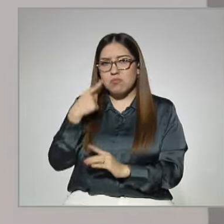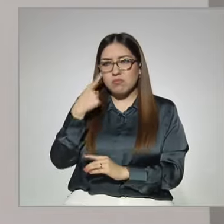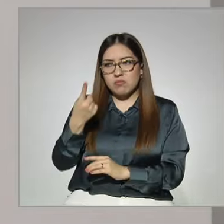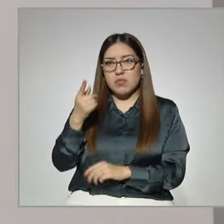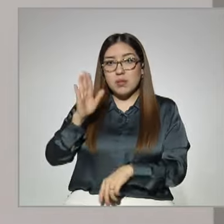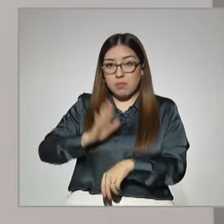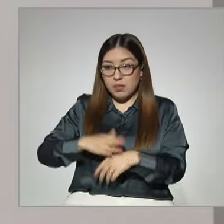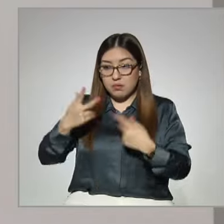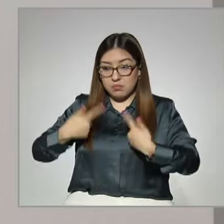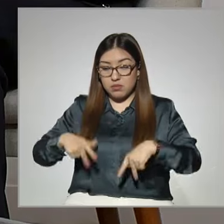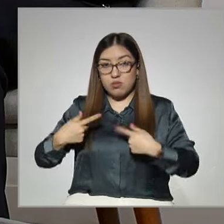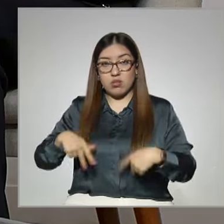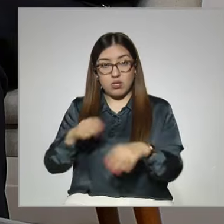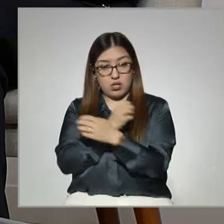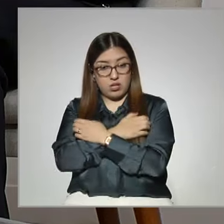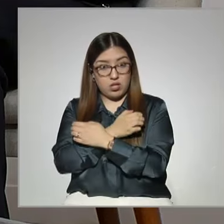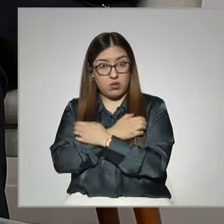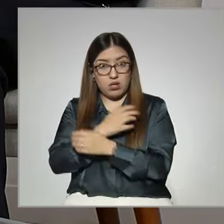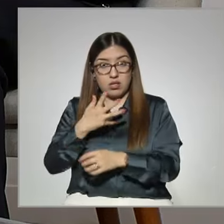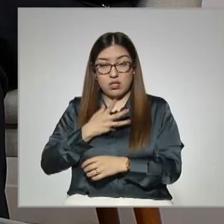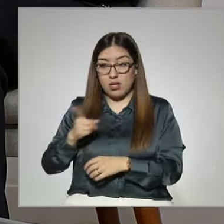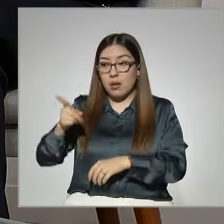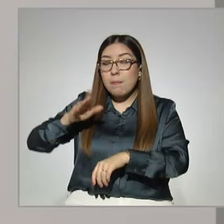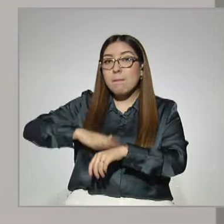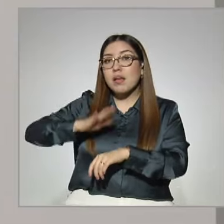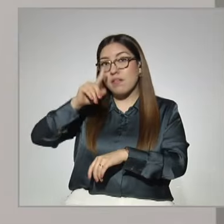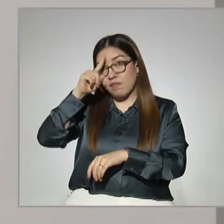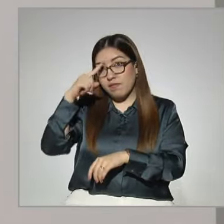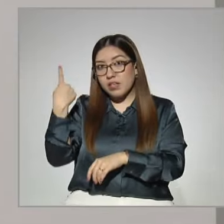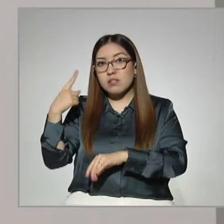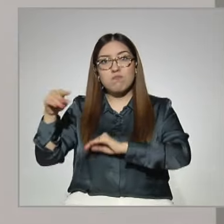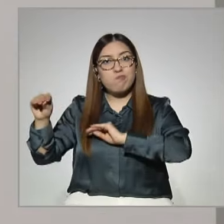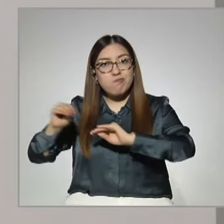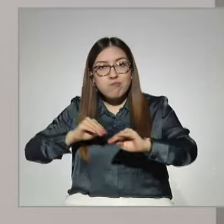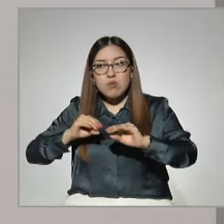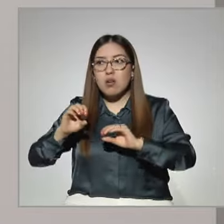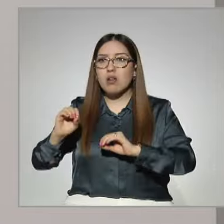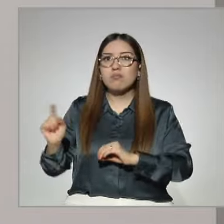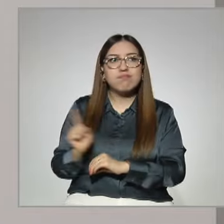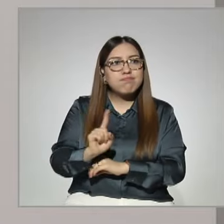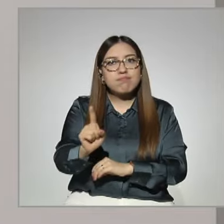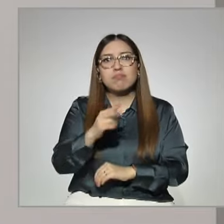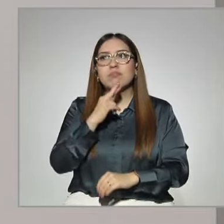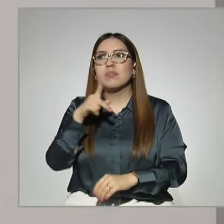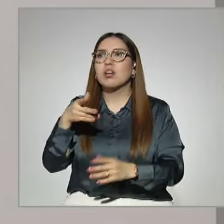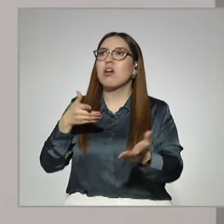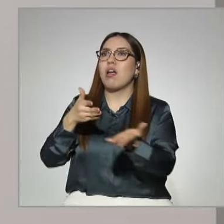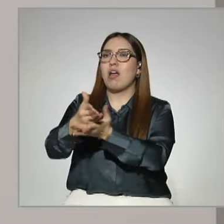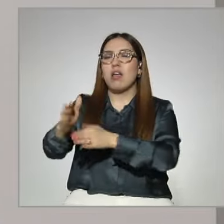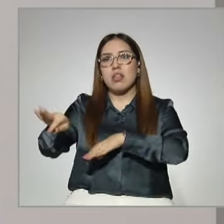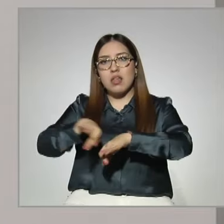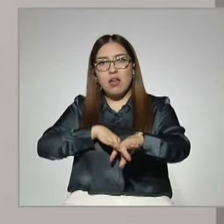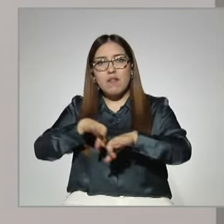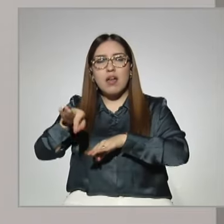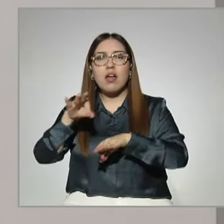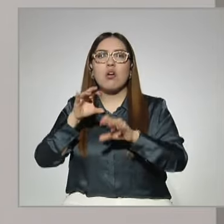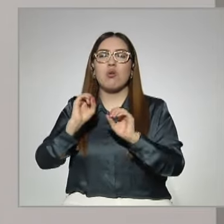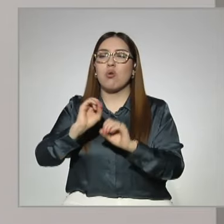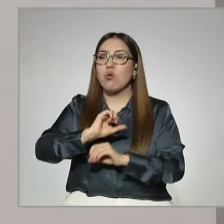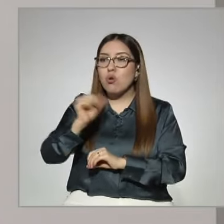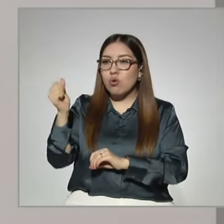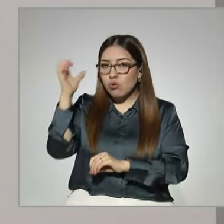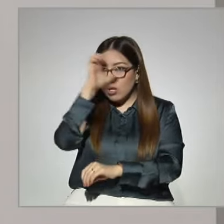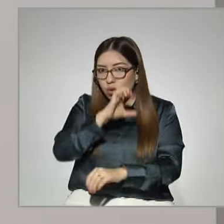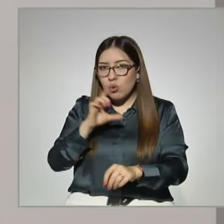entre más educación, más fácil es moverse o tener un mejor empleo o acceder a otro tipo de cultura,